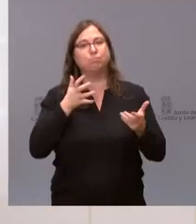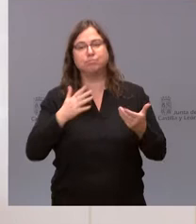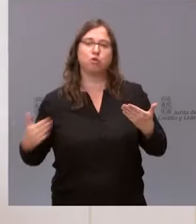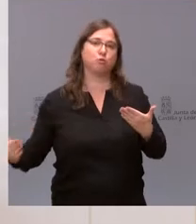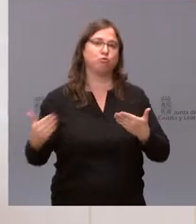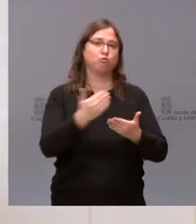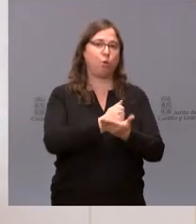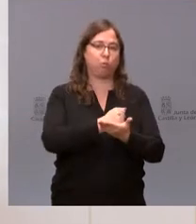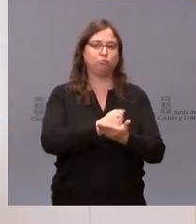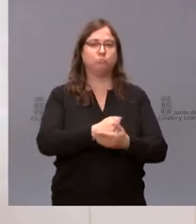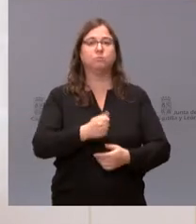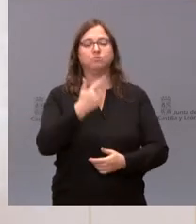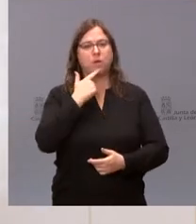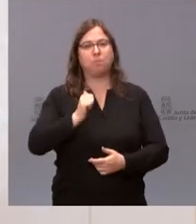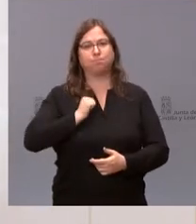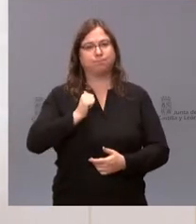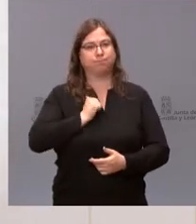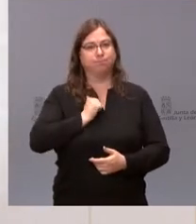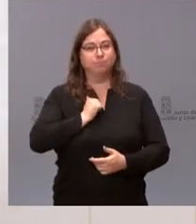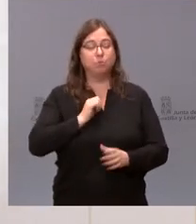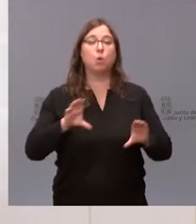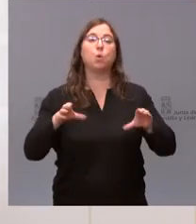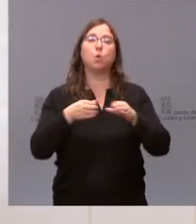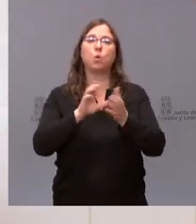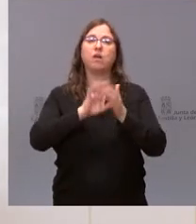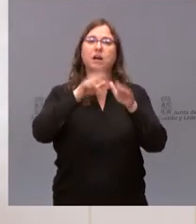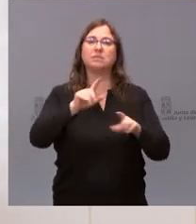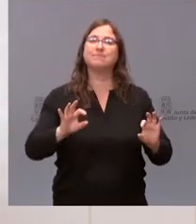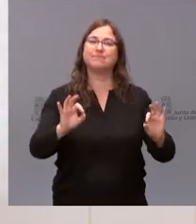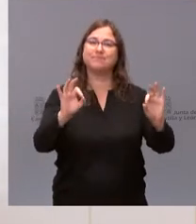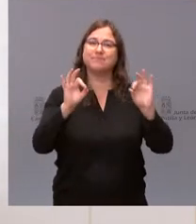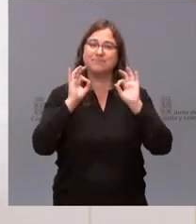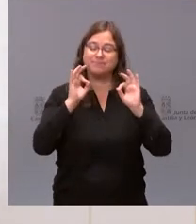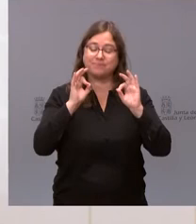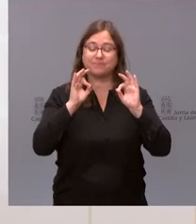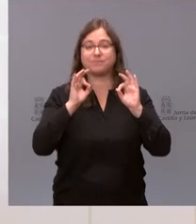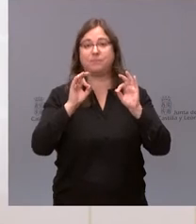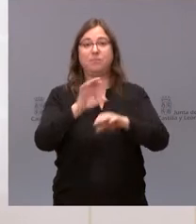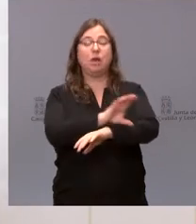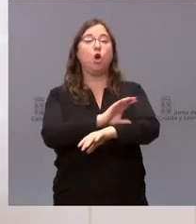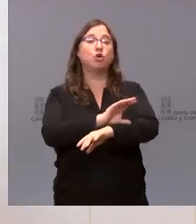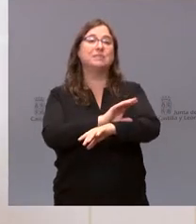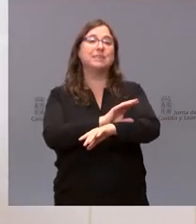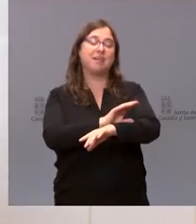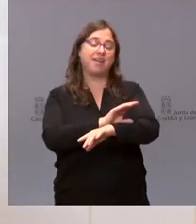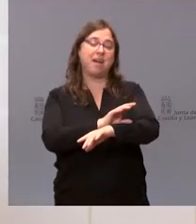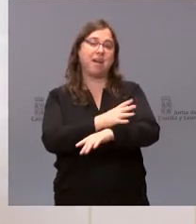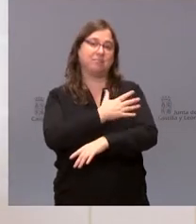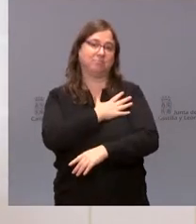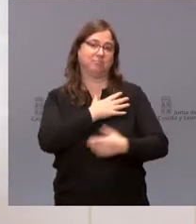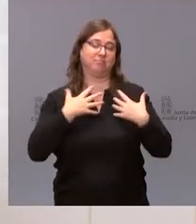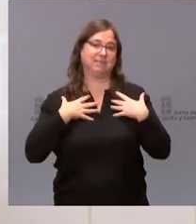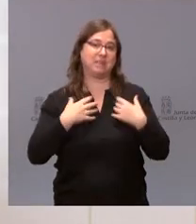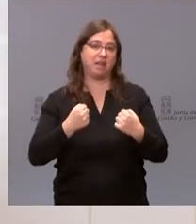disposición de la Junta de Castilla y León y más concretamente de la Consejería de Sanidad, que apuesta